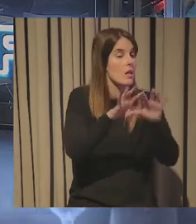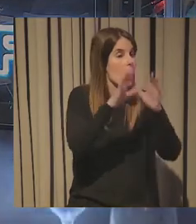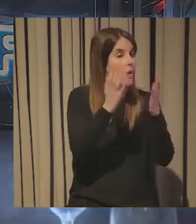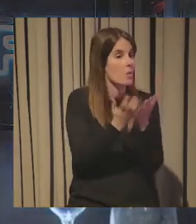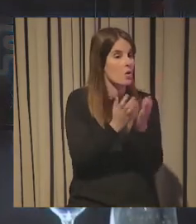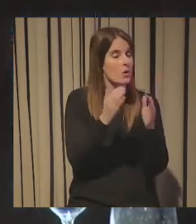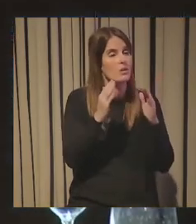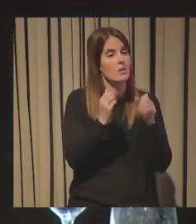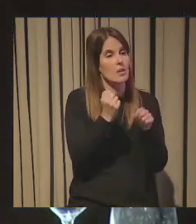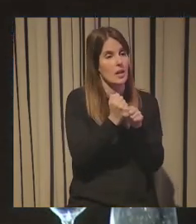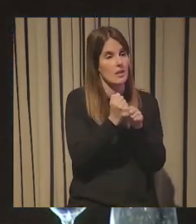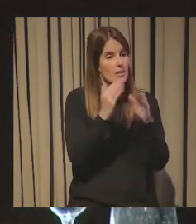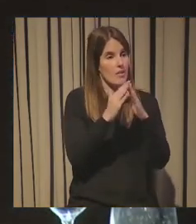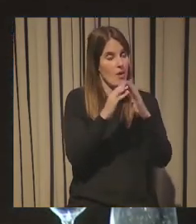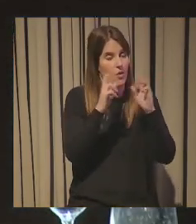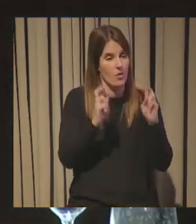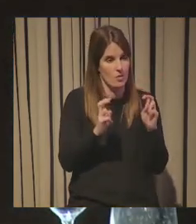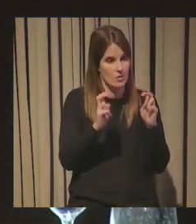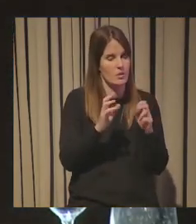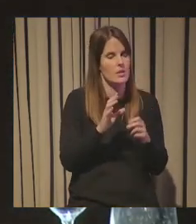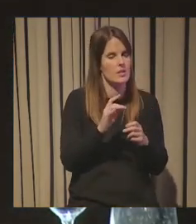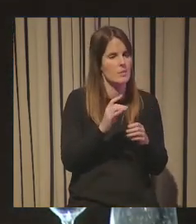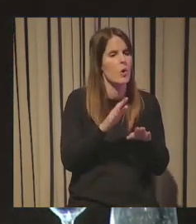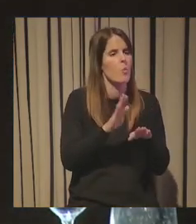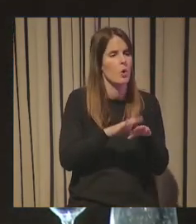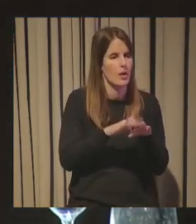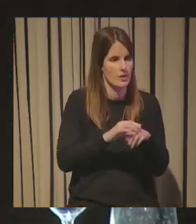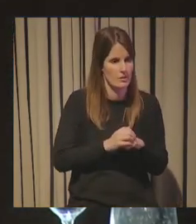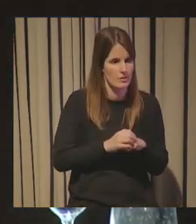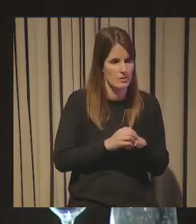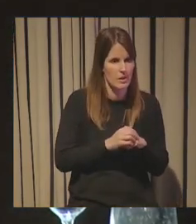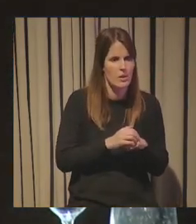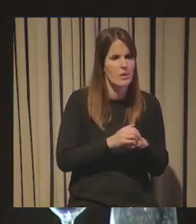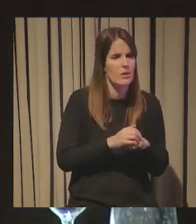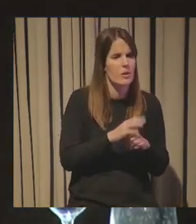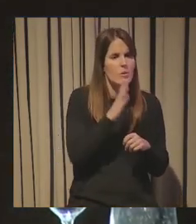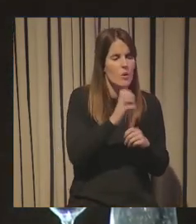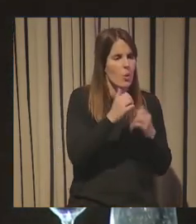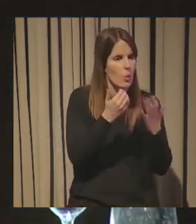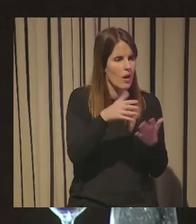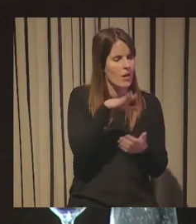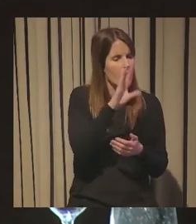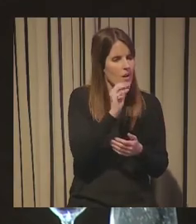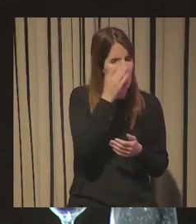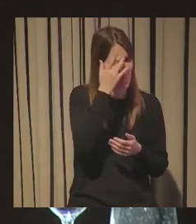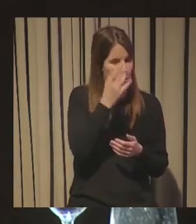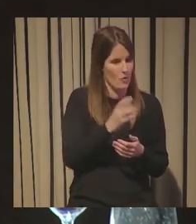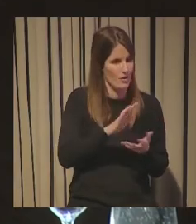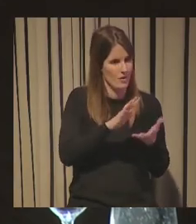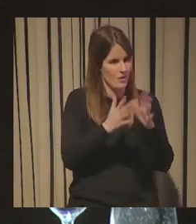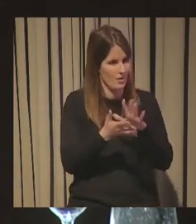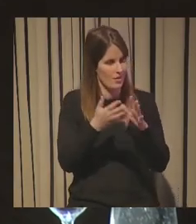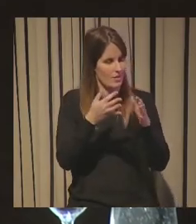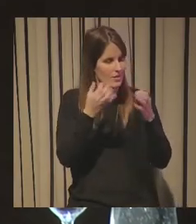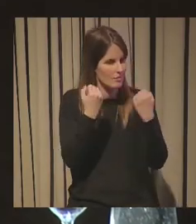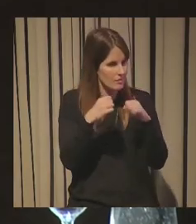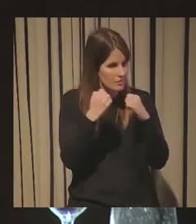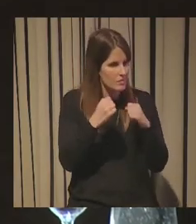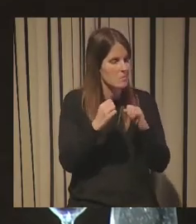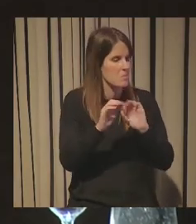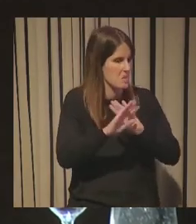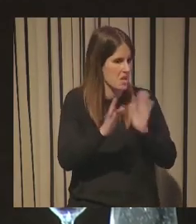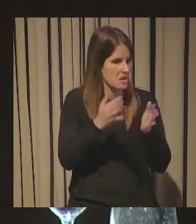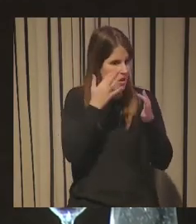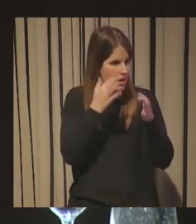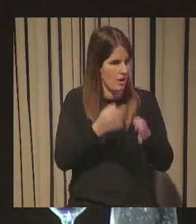del teletrabajo ya pero por qué cuando entiendes el por qué es cuando realmente creo que se puede aplicar mejor una tendencia no directamente al hype y venga pues